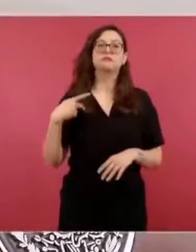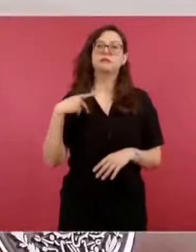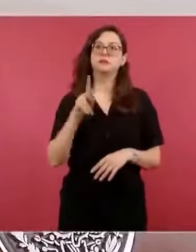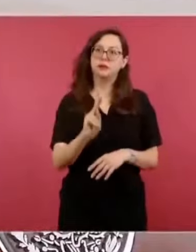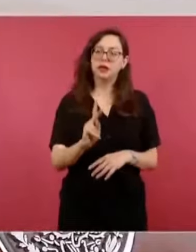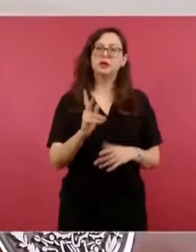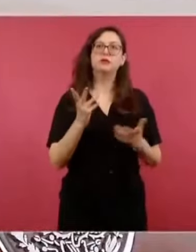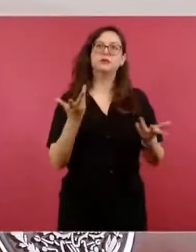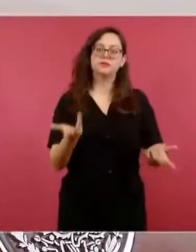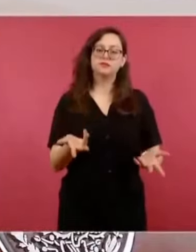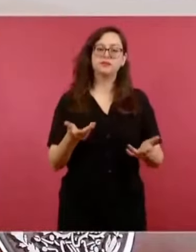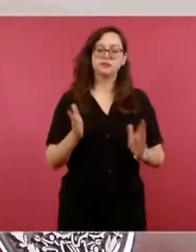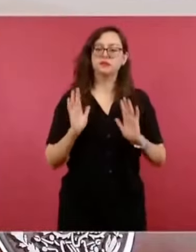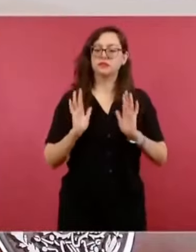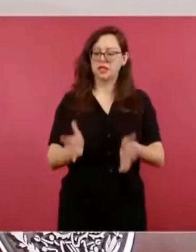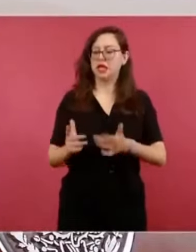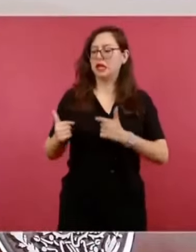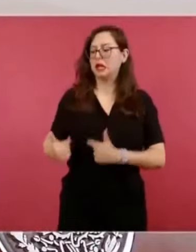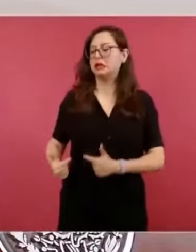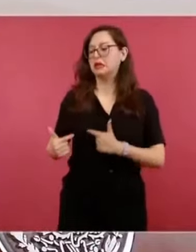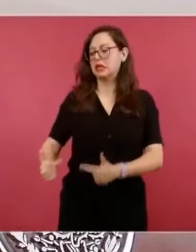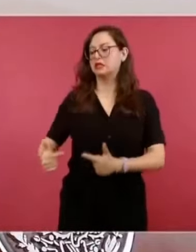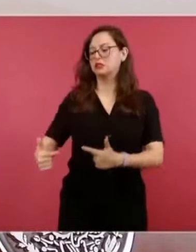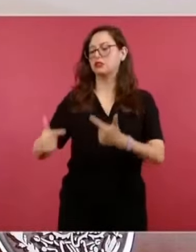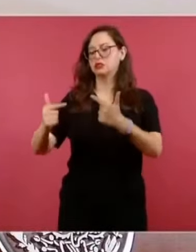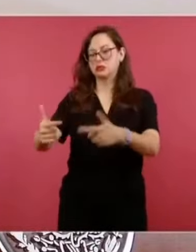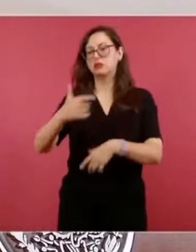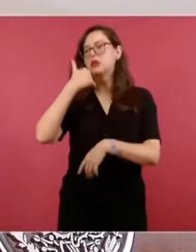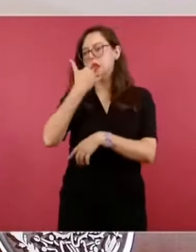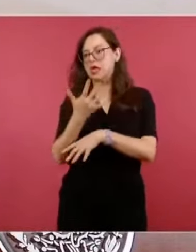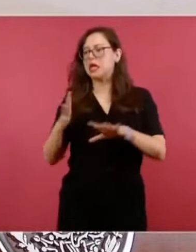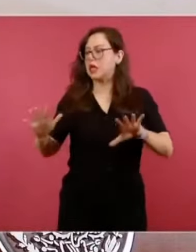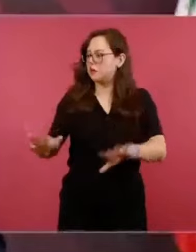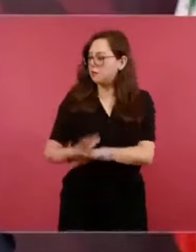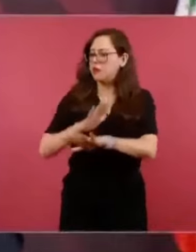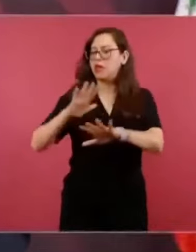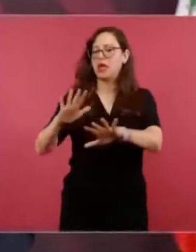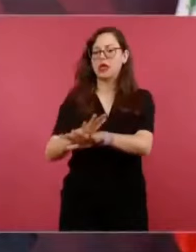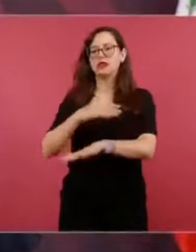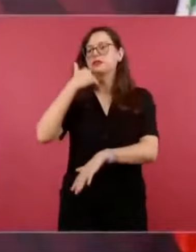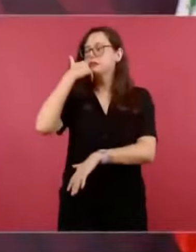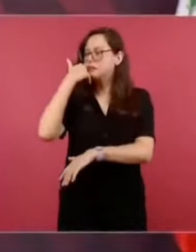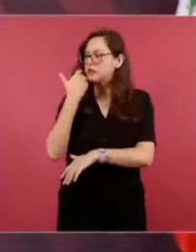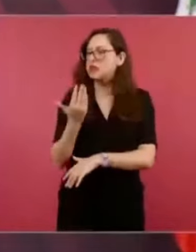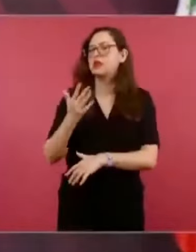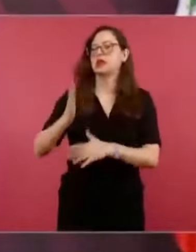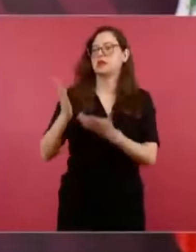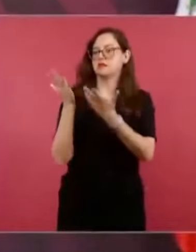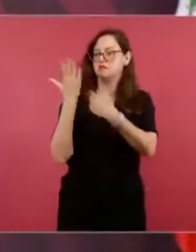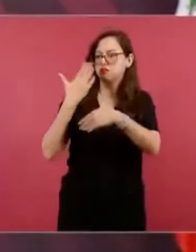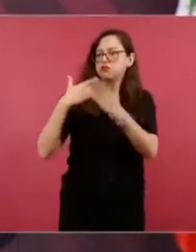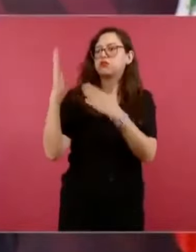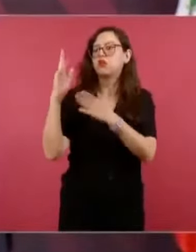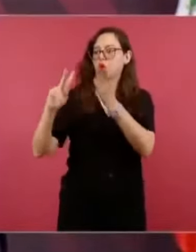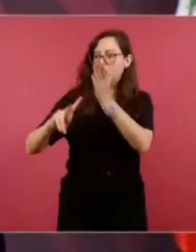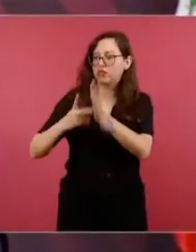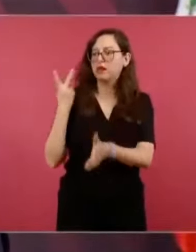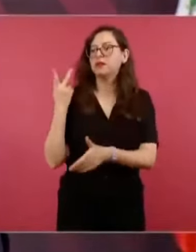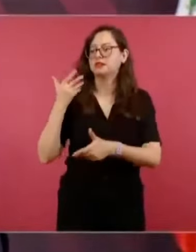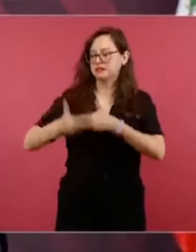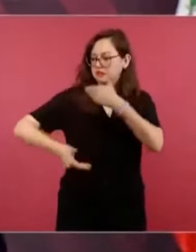ahí viene. Es que fue mucho tiempo,